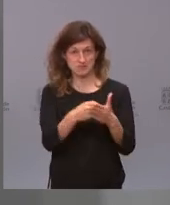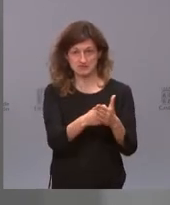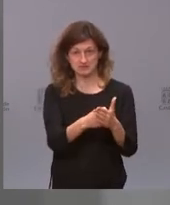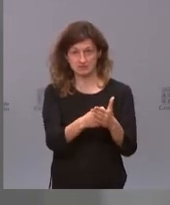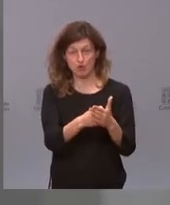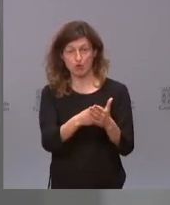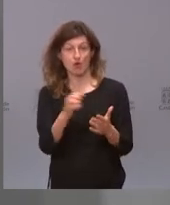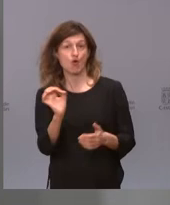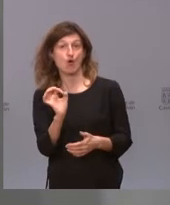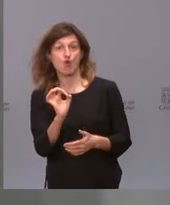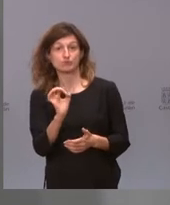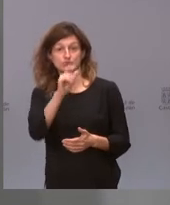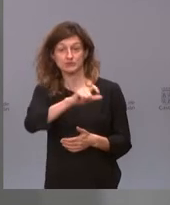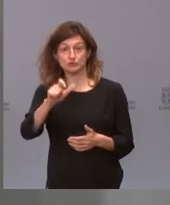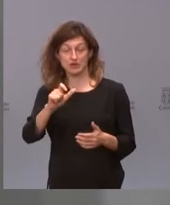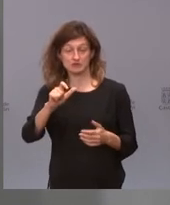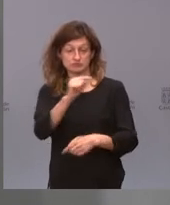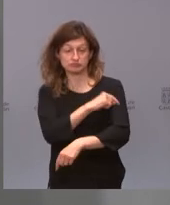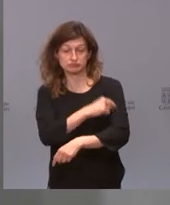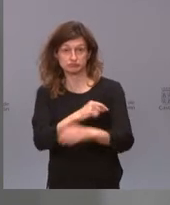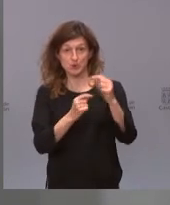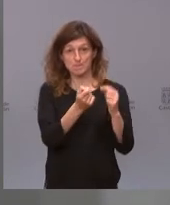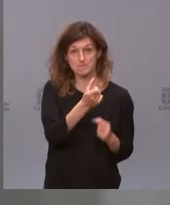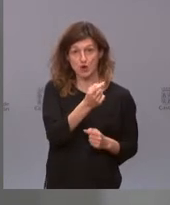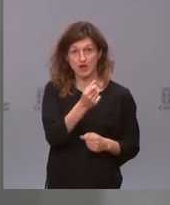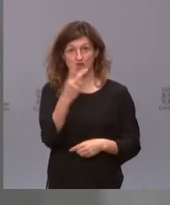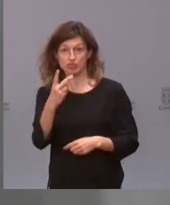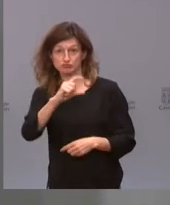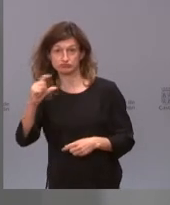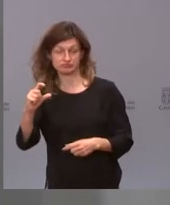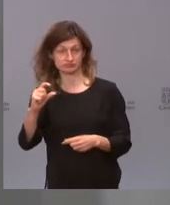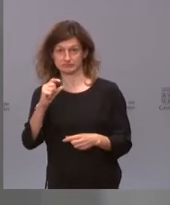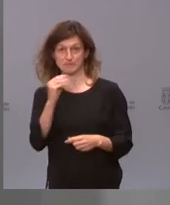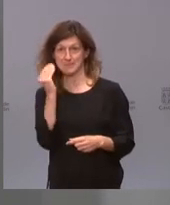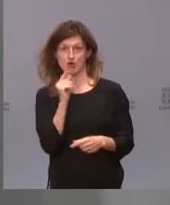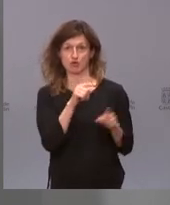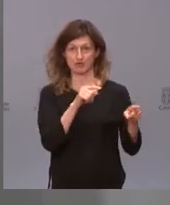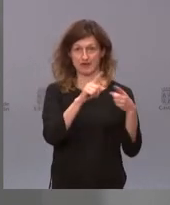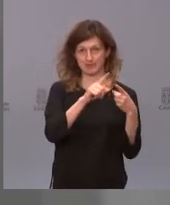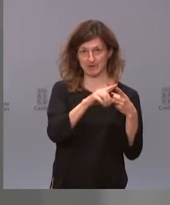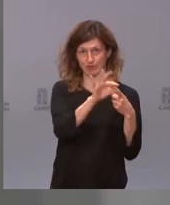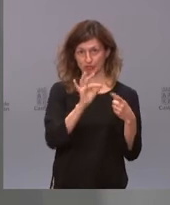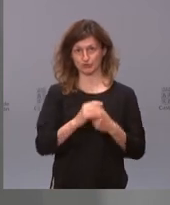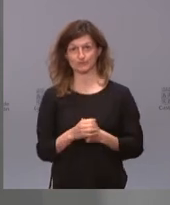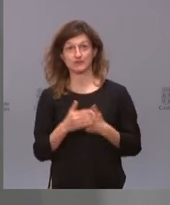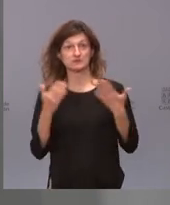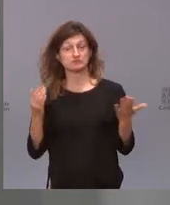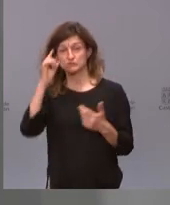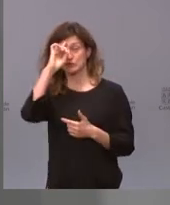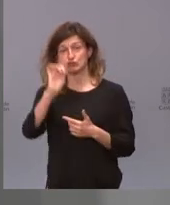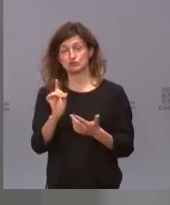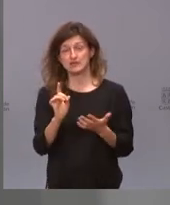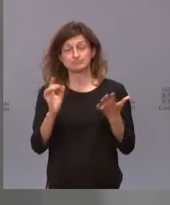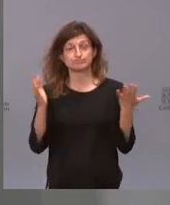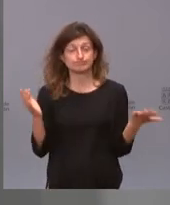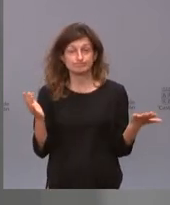a menos personas vacunadas, pero con las dos dosis. Entonces, no sabemos exactamente en